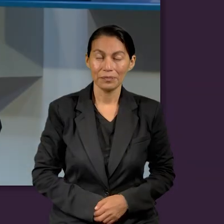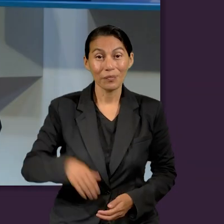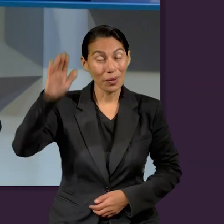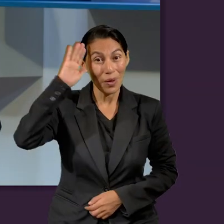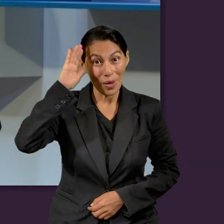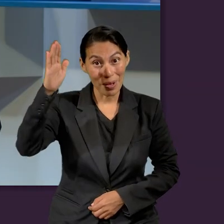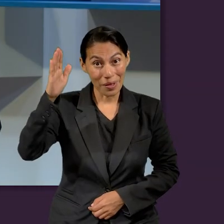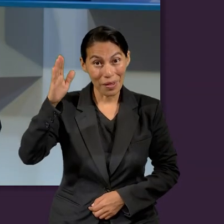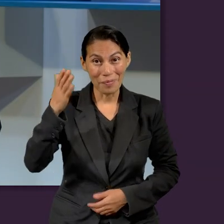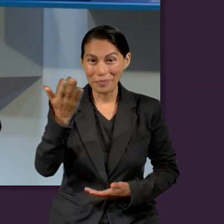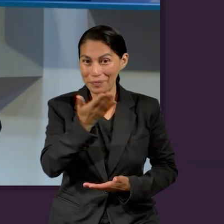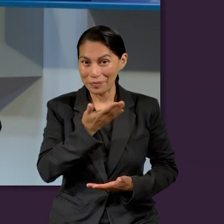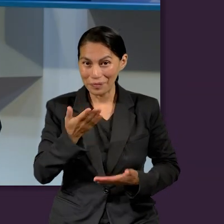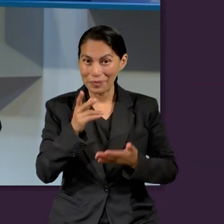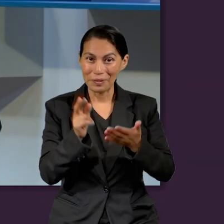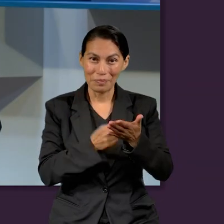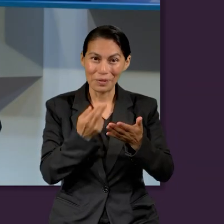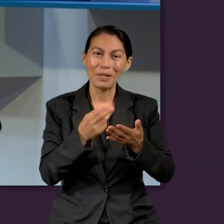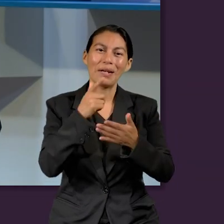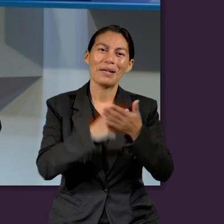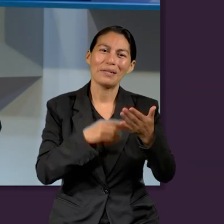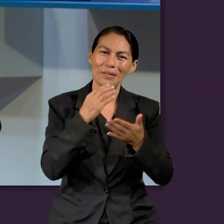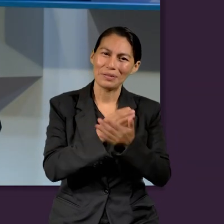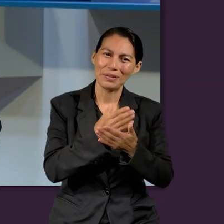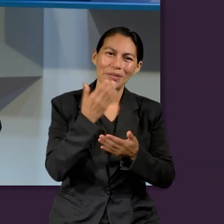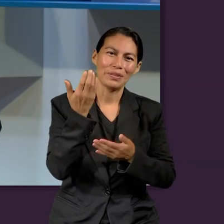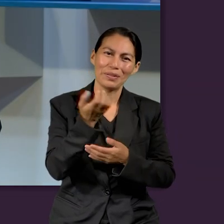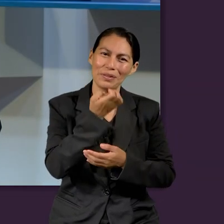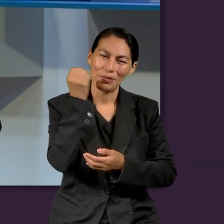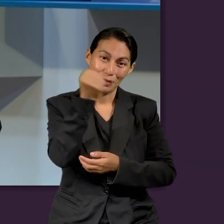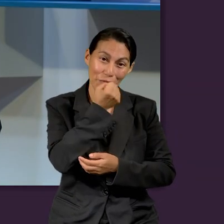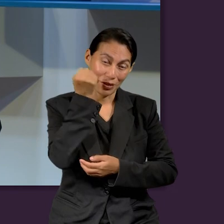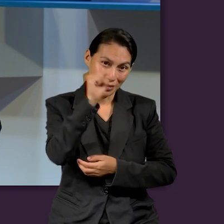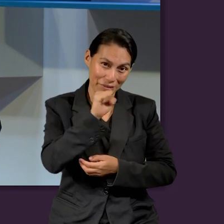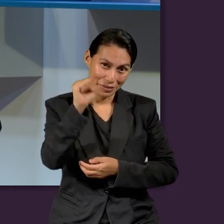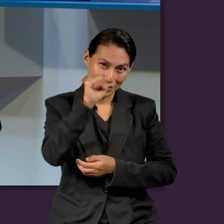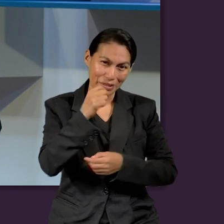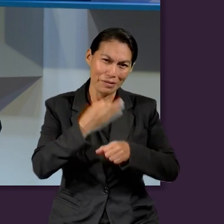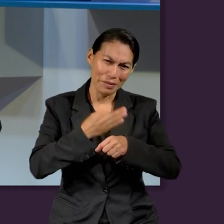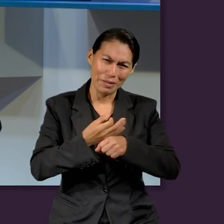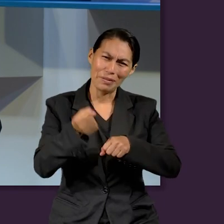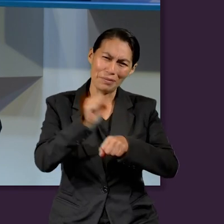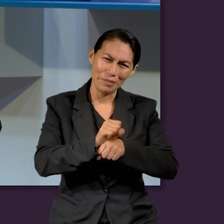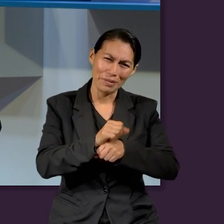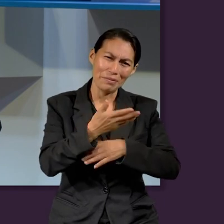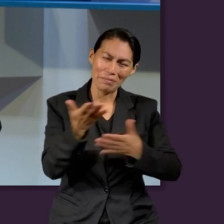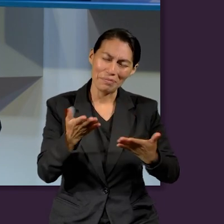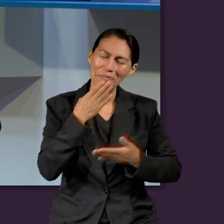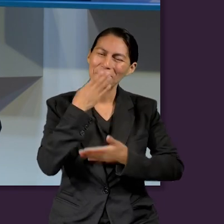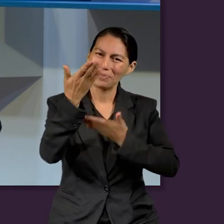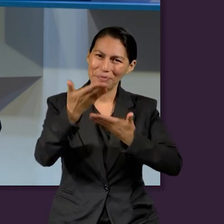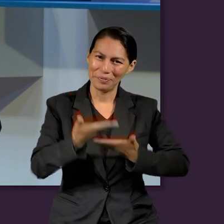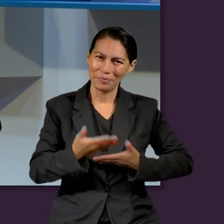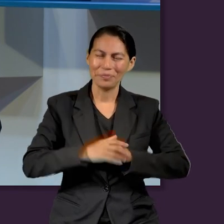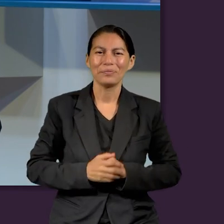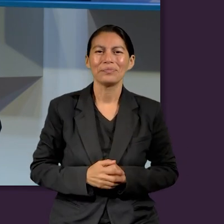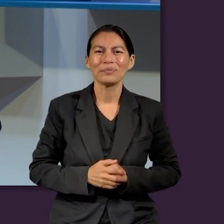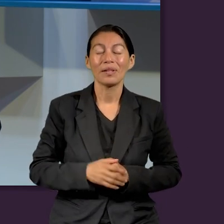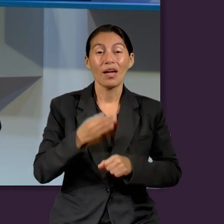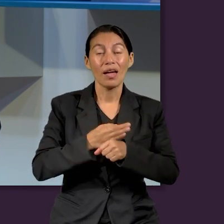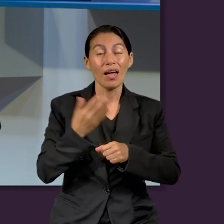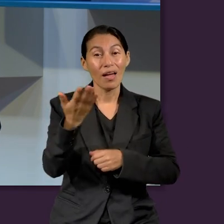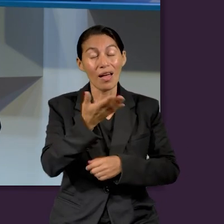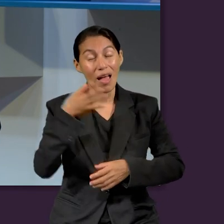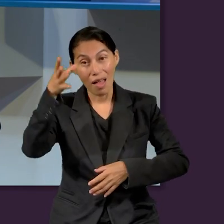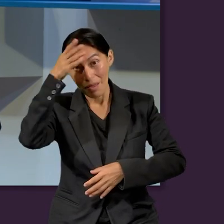Hola, ¿qué tal? Bienvenidos a nuestro repaso del estudio de la lección de esta semana. Qué bendición es poder avanzar